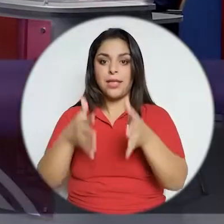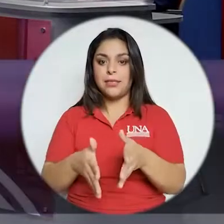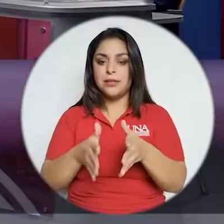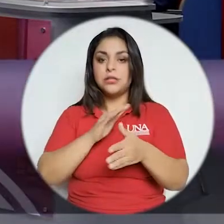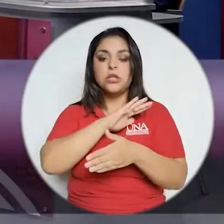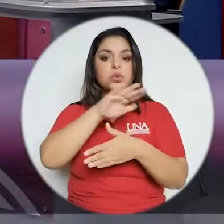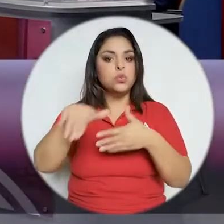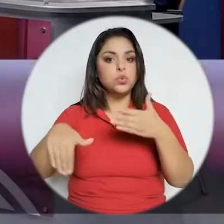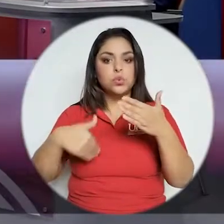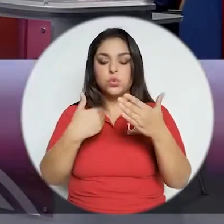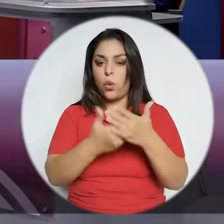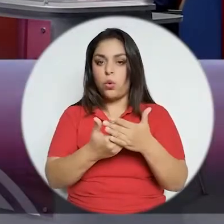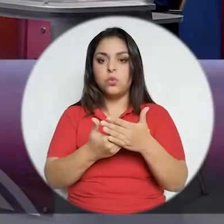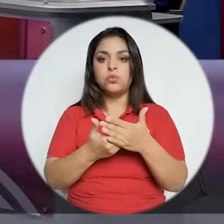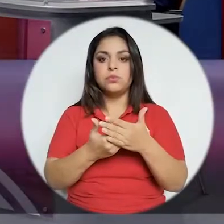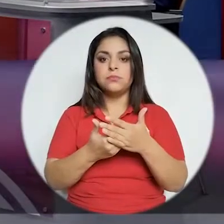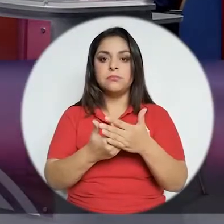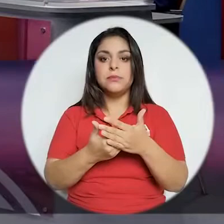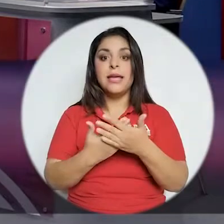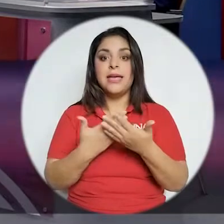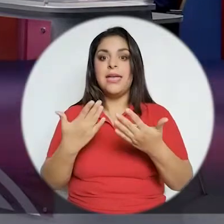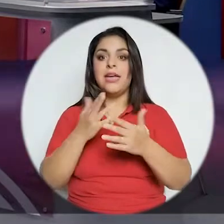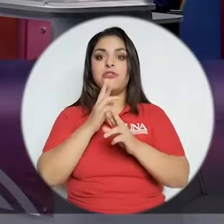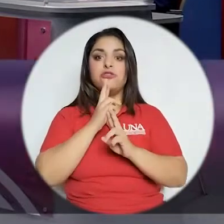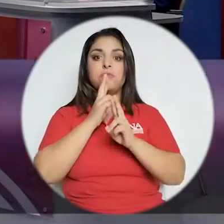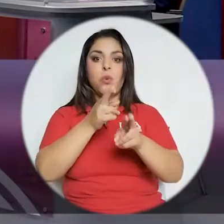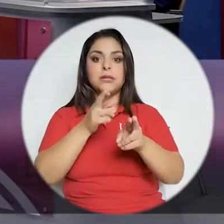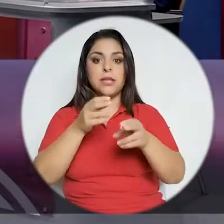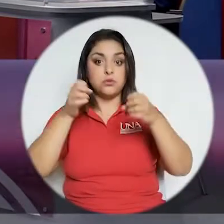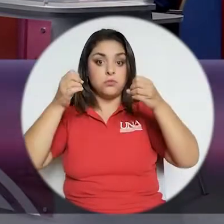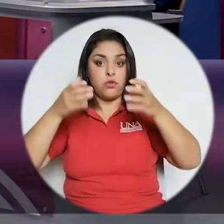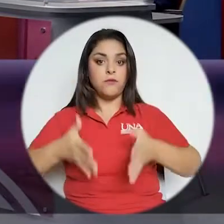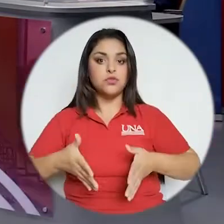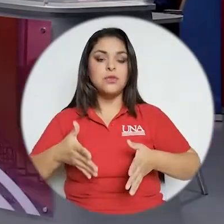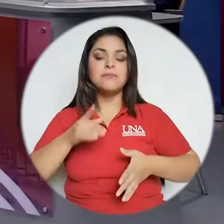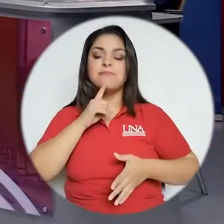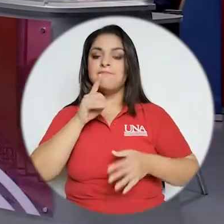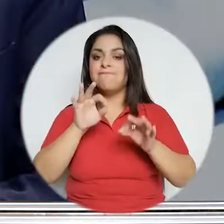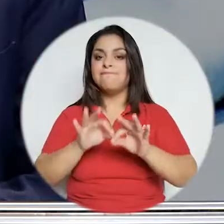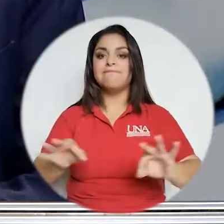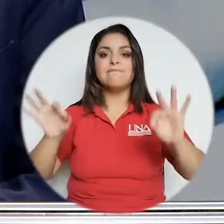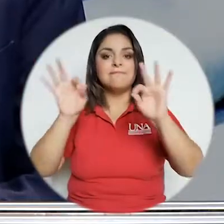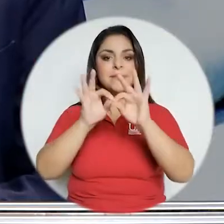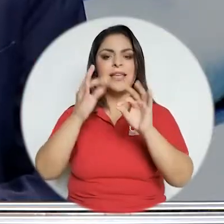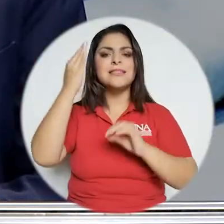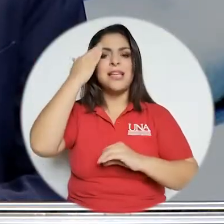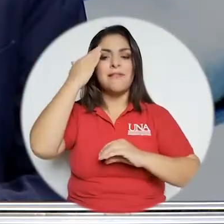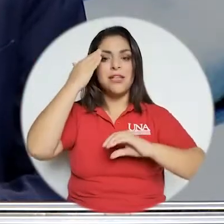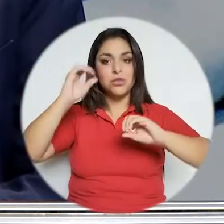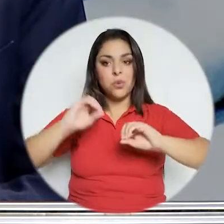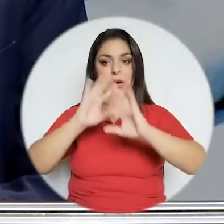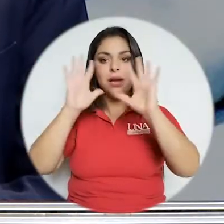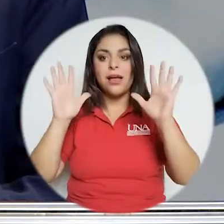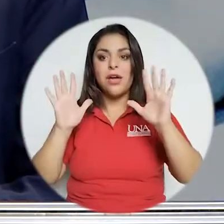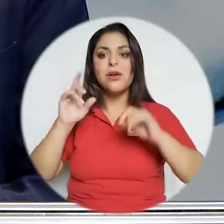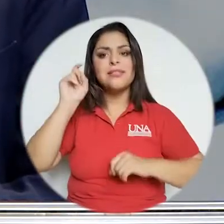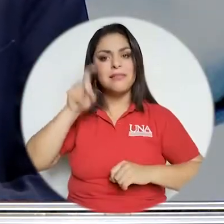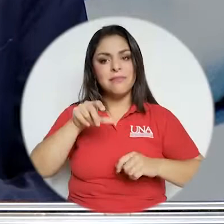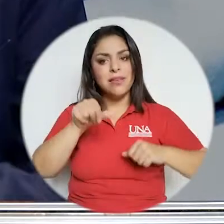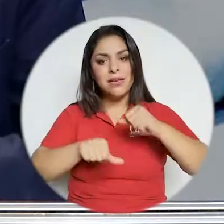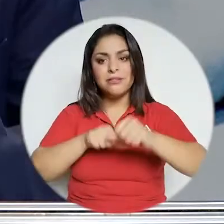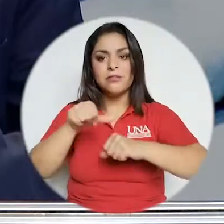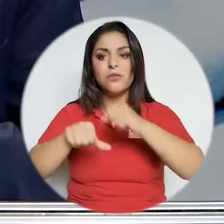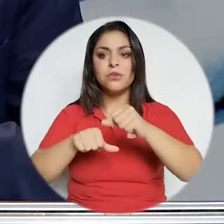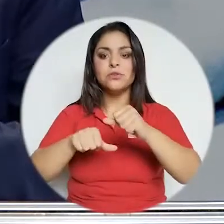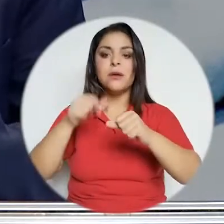estudiantiles en toda su dimensión la respuesta del personal académico fundamentalmente teniendo claridad